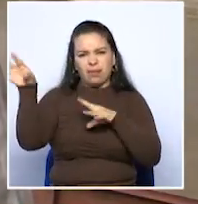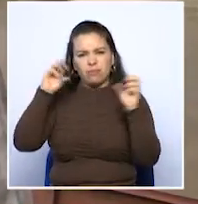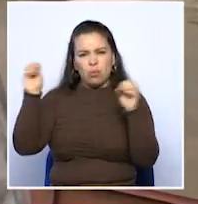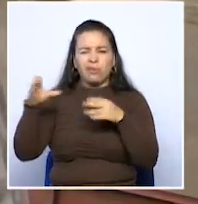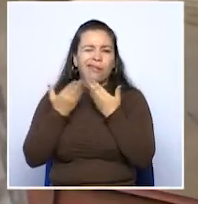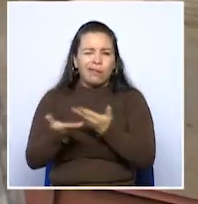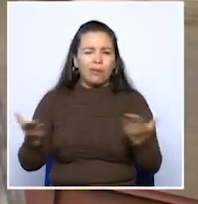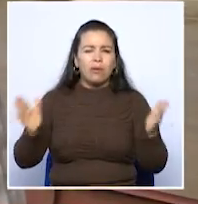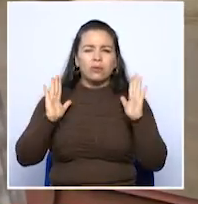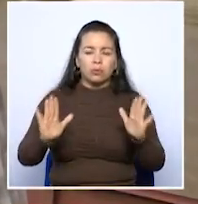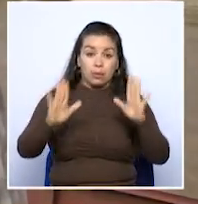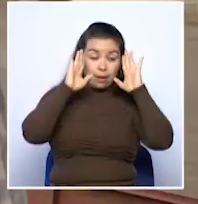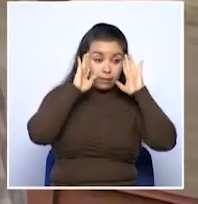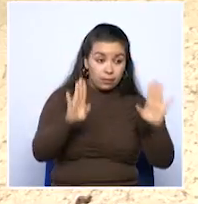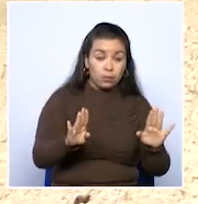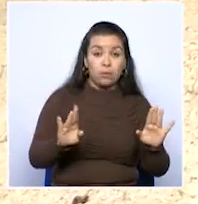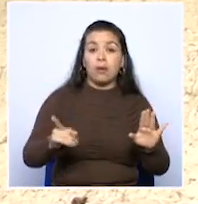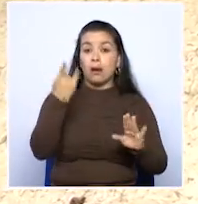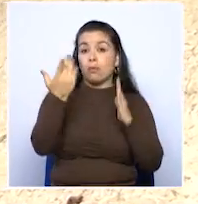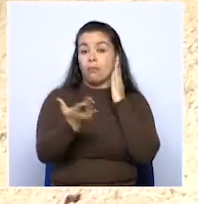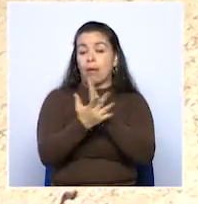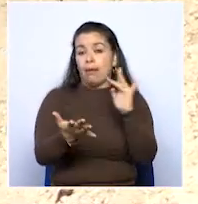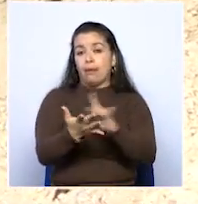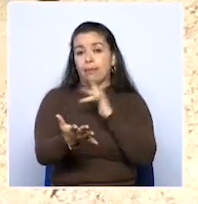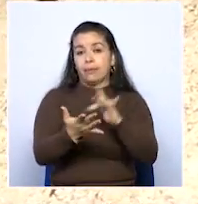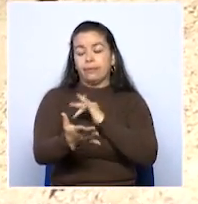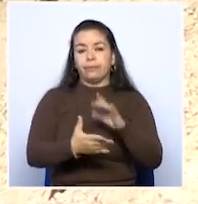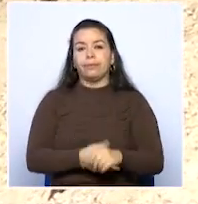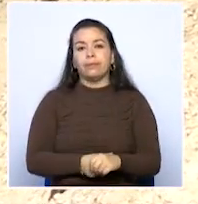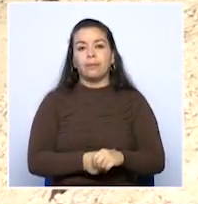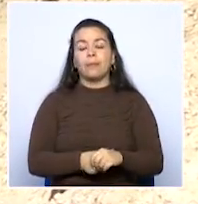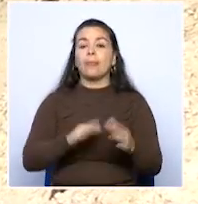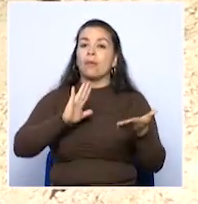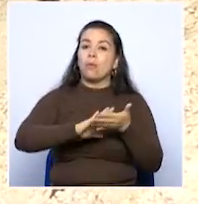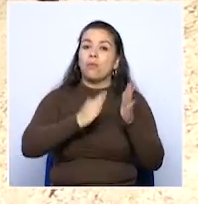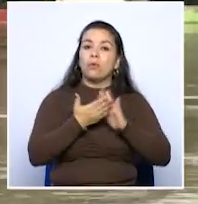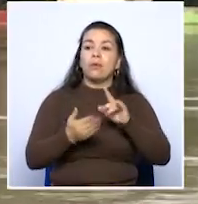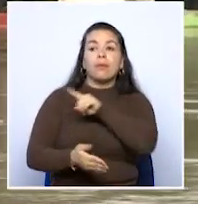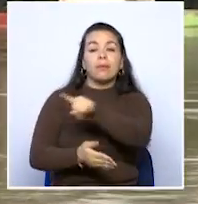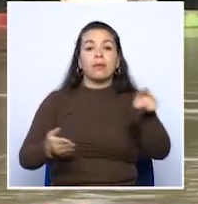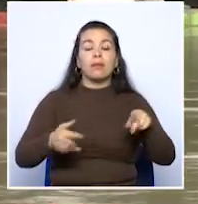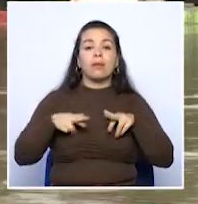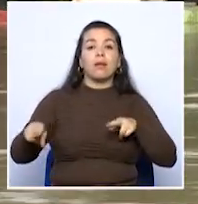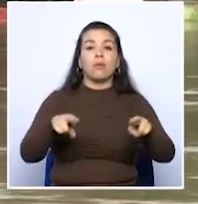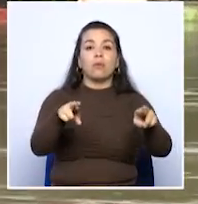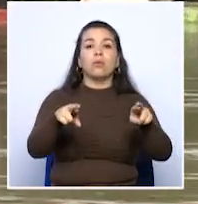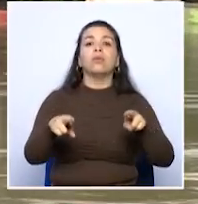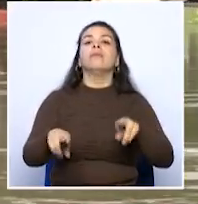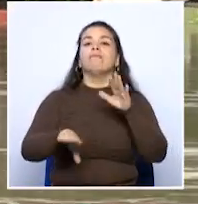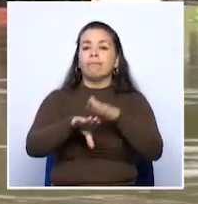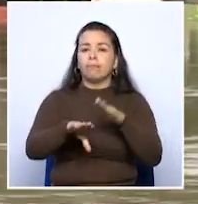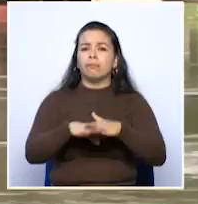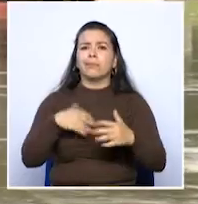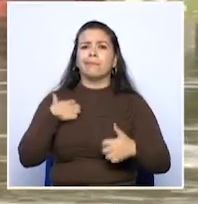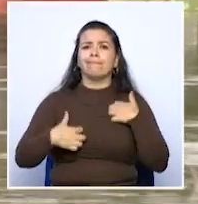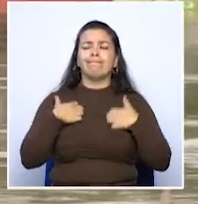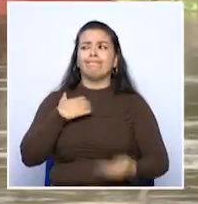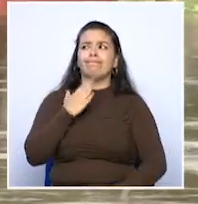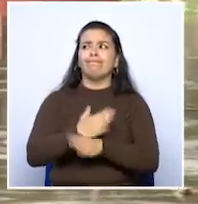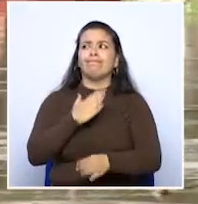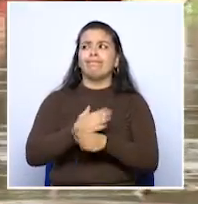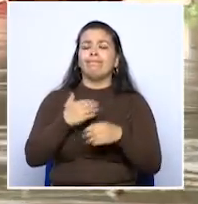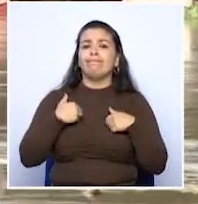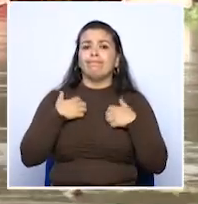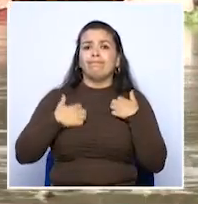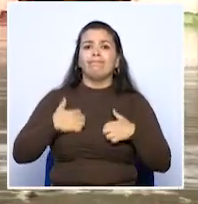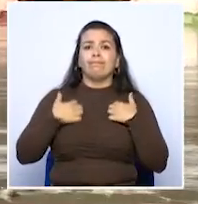tiene que ver con la atención a una posible emergencia. La comunidad residente en las zonas aledañas a los ríos aseguran que el temor es constante cada vez que llueve y el